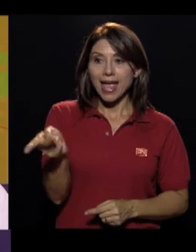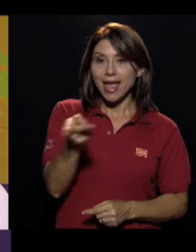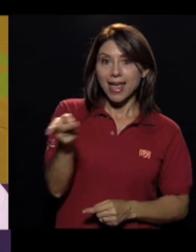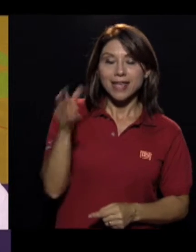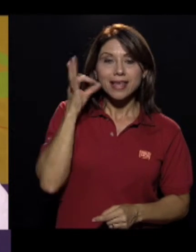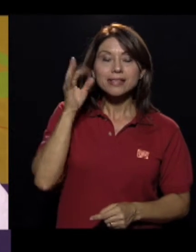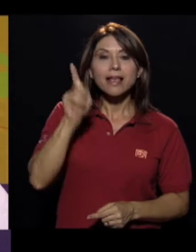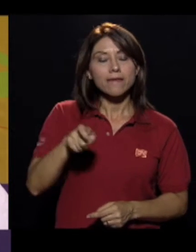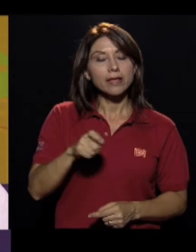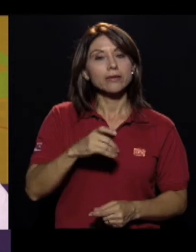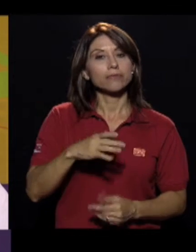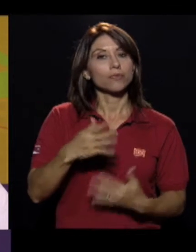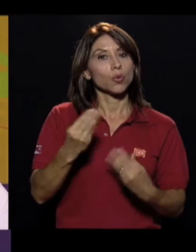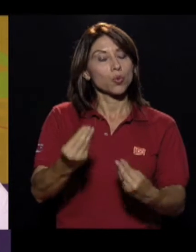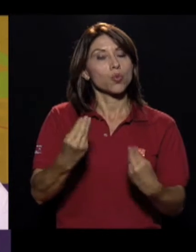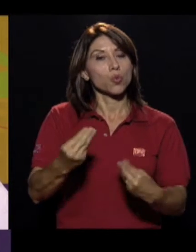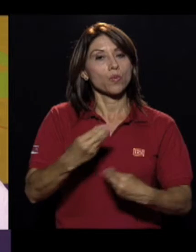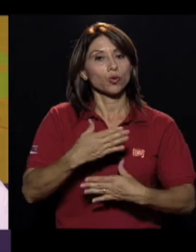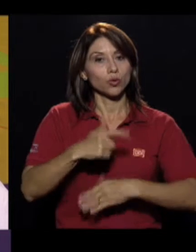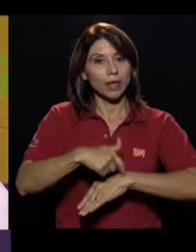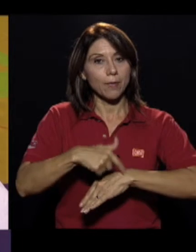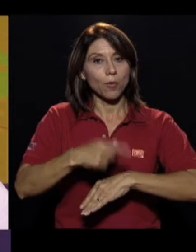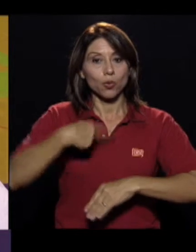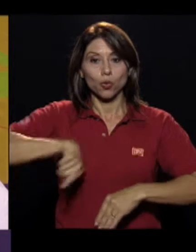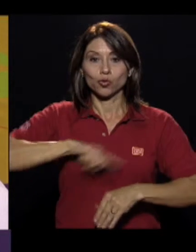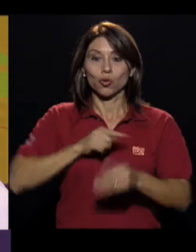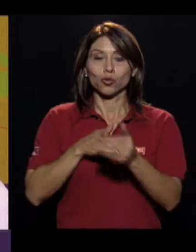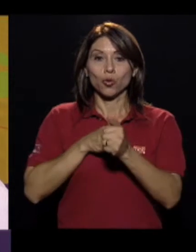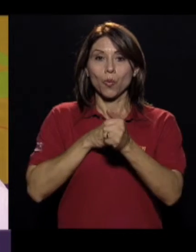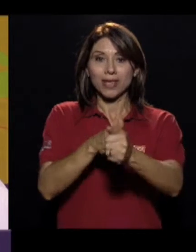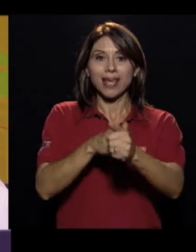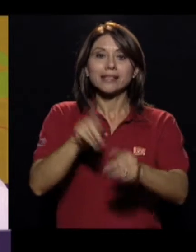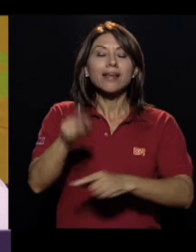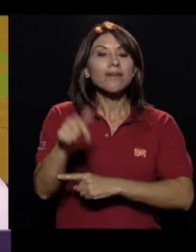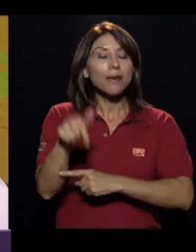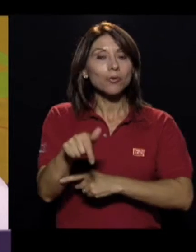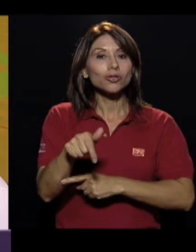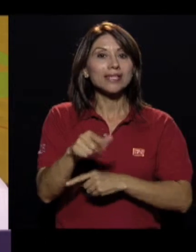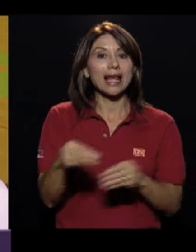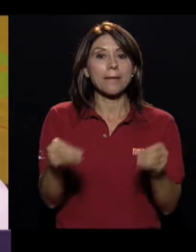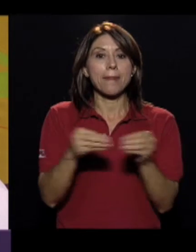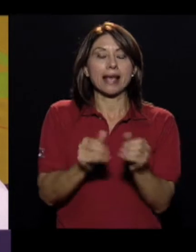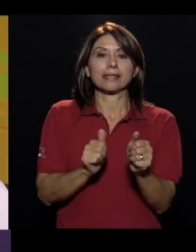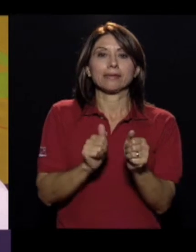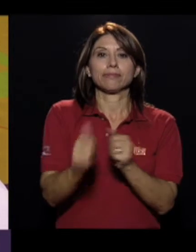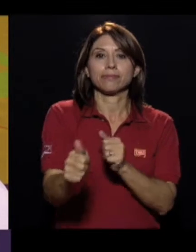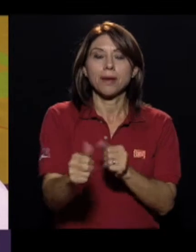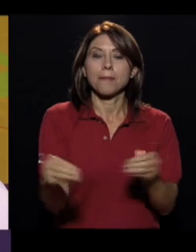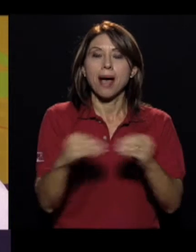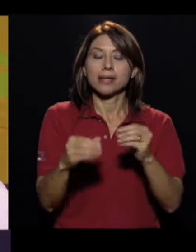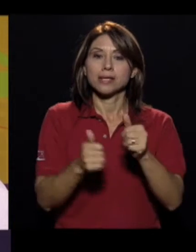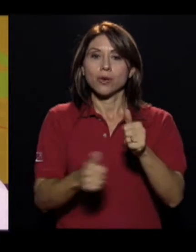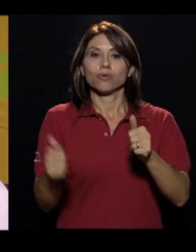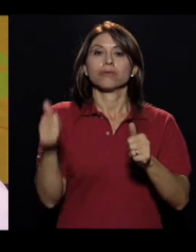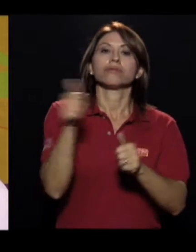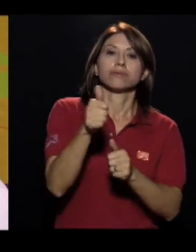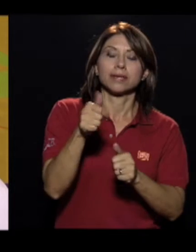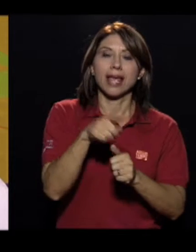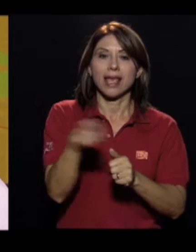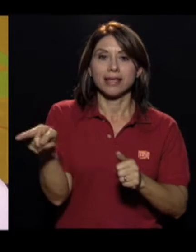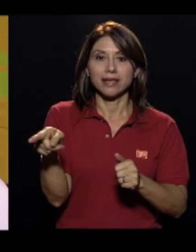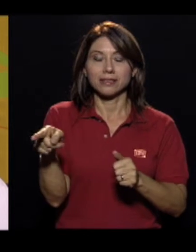ellas tienen que poner mucho tiempo, nosotros como guías tenemos que estar un poco por encima de ellas, en la condición,